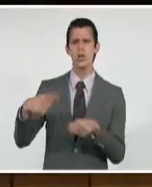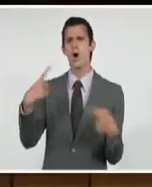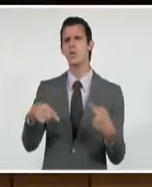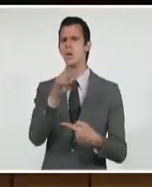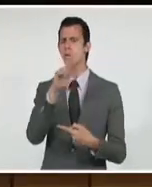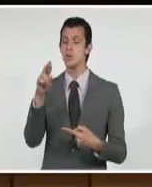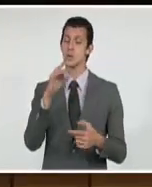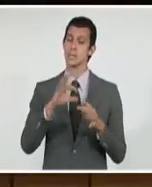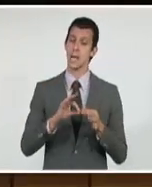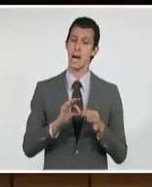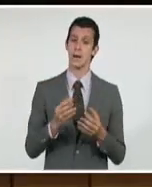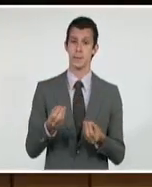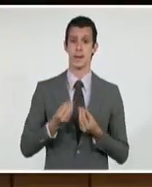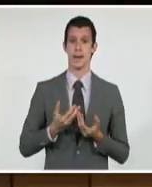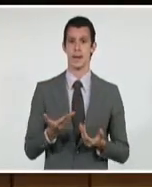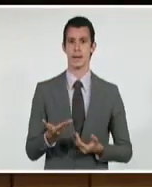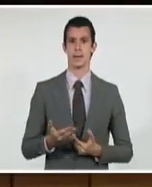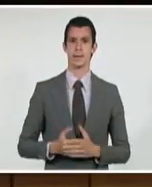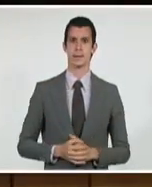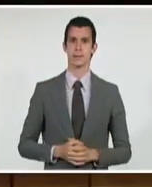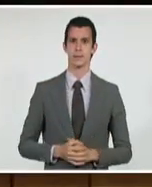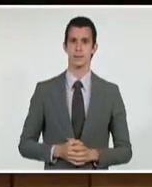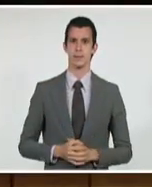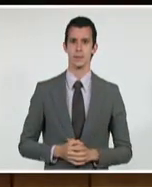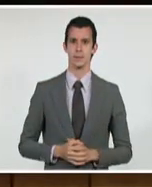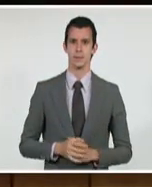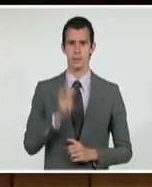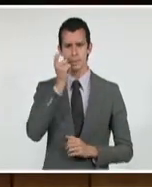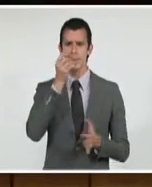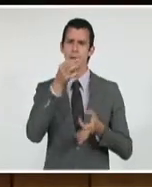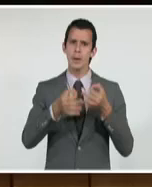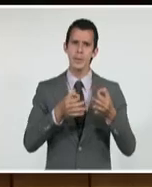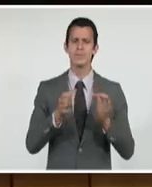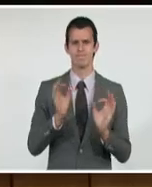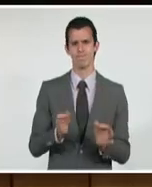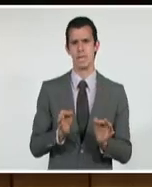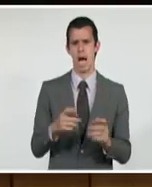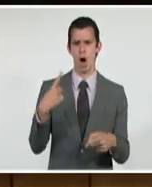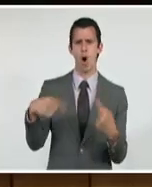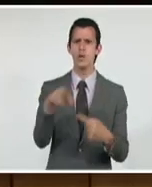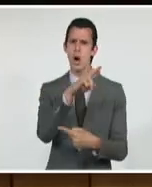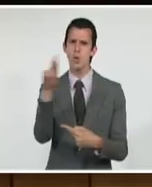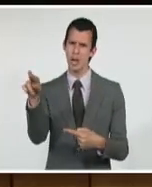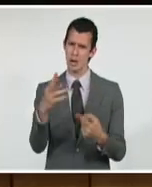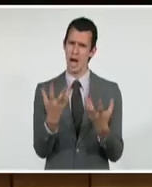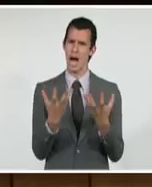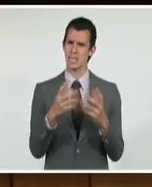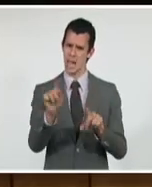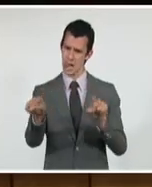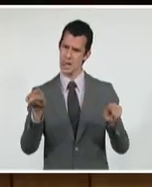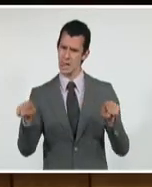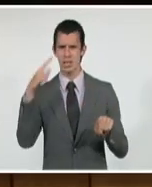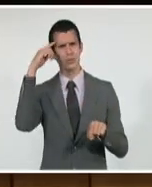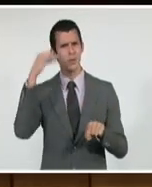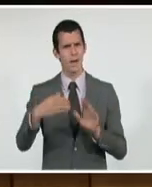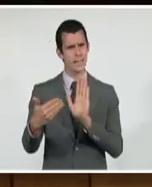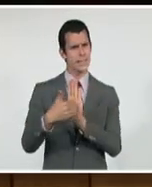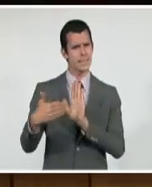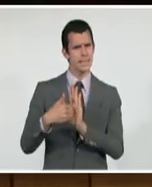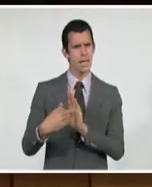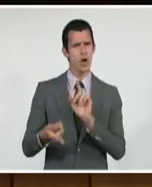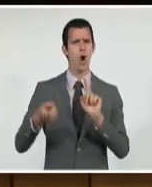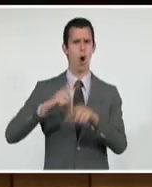una campaña enemiga dirigida a desacreditar a la revolución y haciendo entender que la compleja